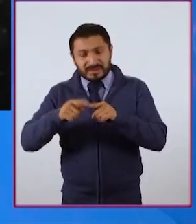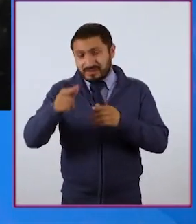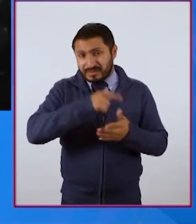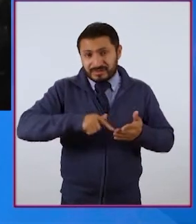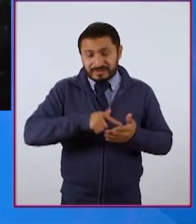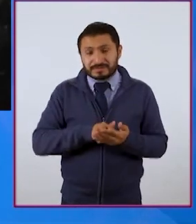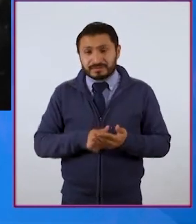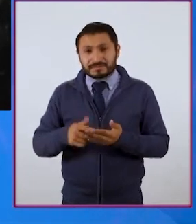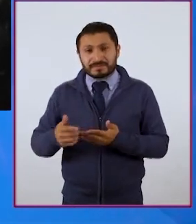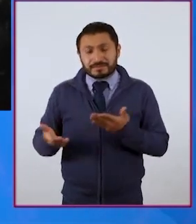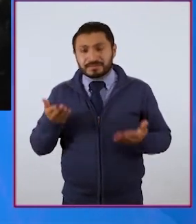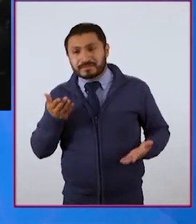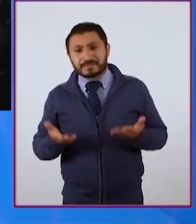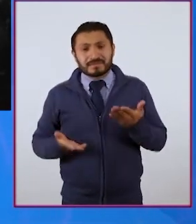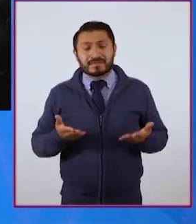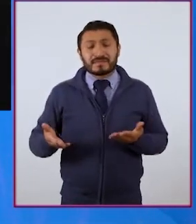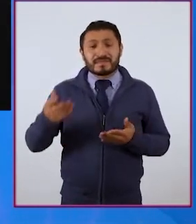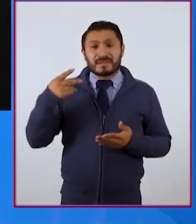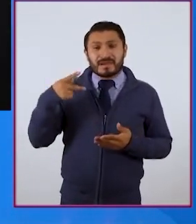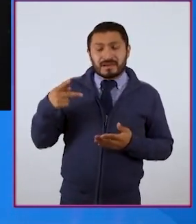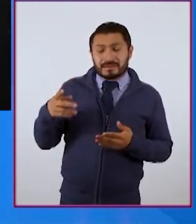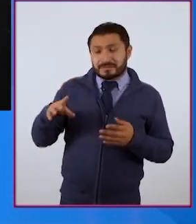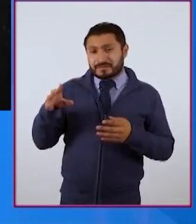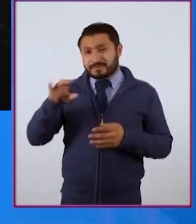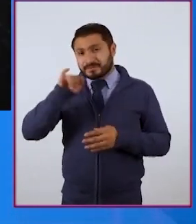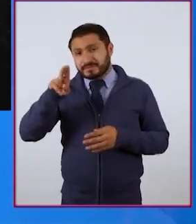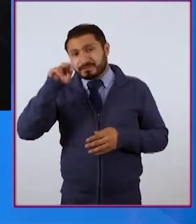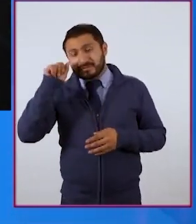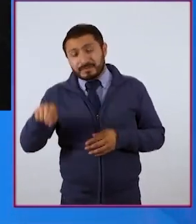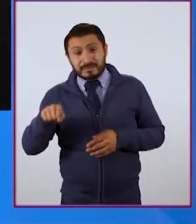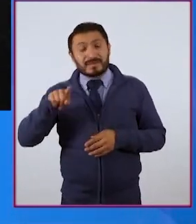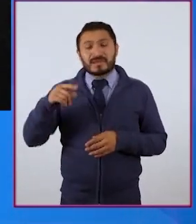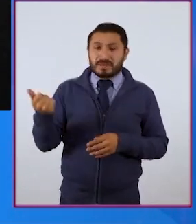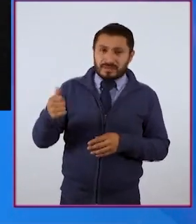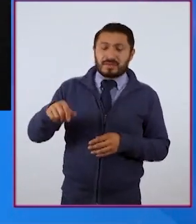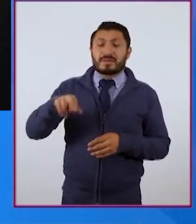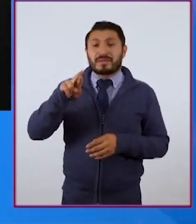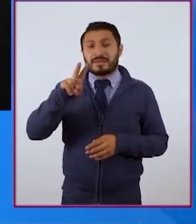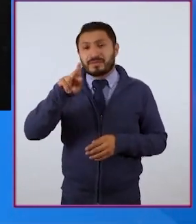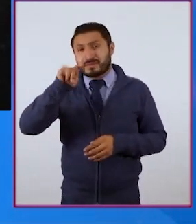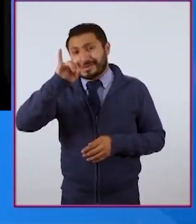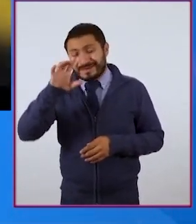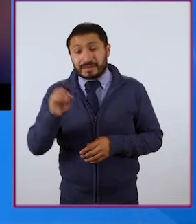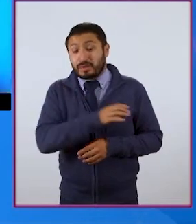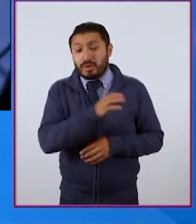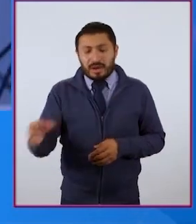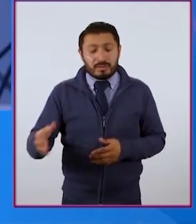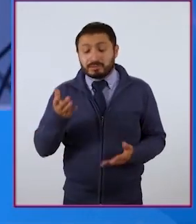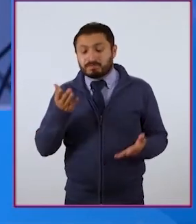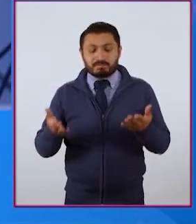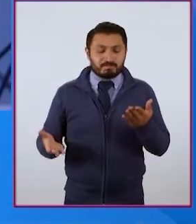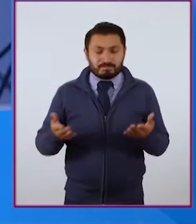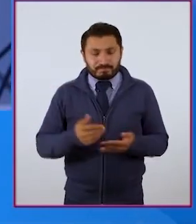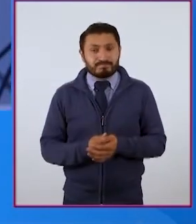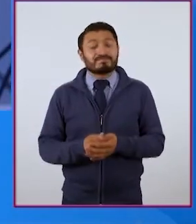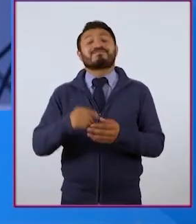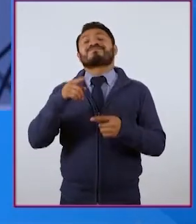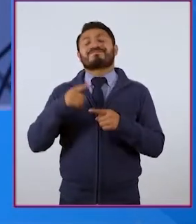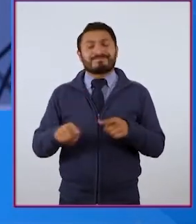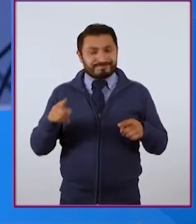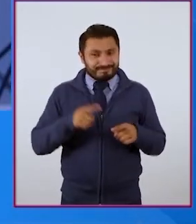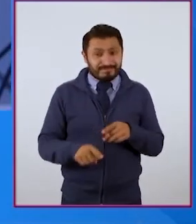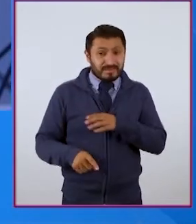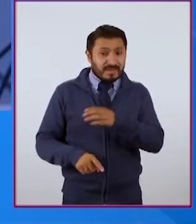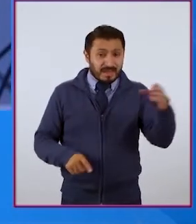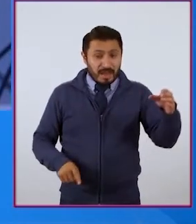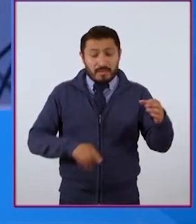imágenes de Ciudad de Juan Guzmán con las fotografías del campo hechas por Rutilo Patiño. Las diferencias entre